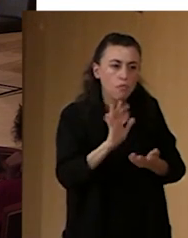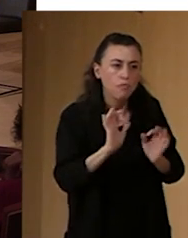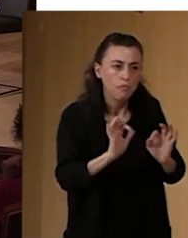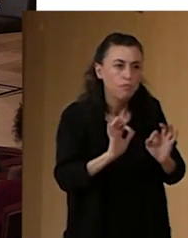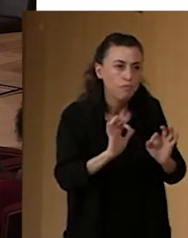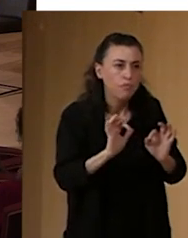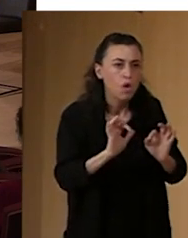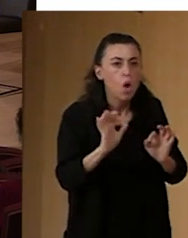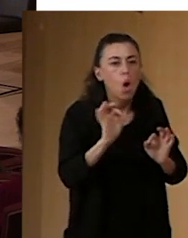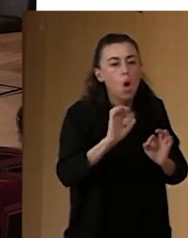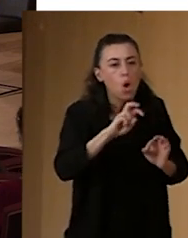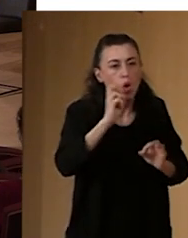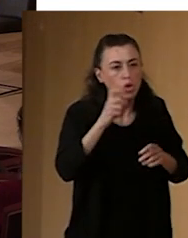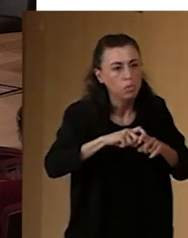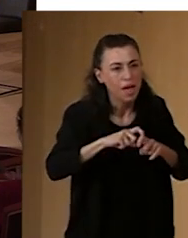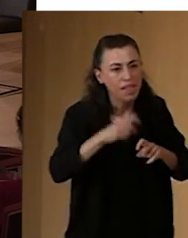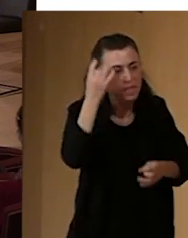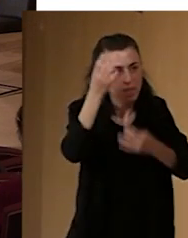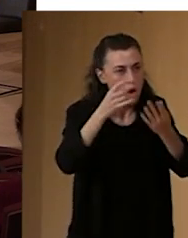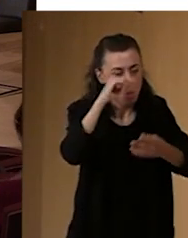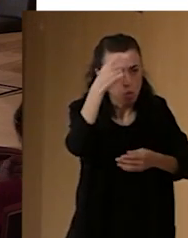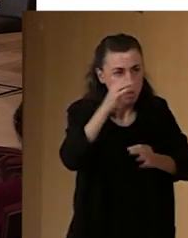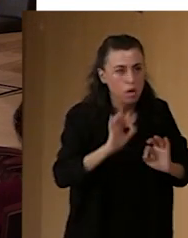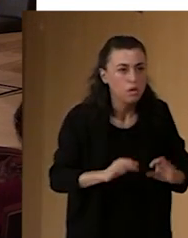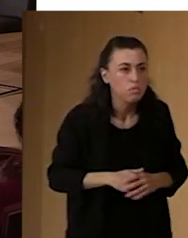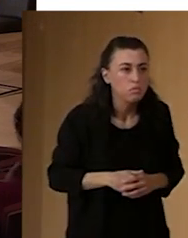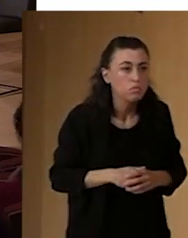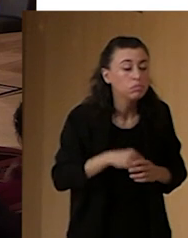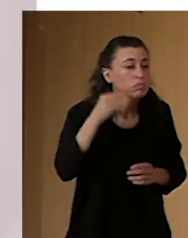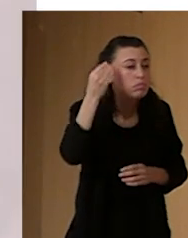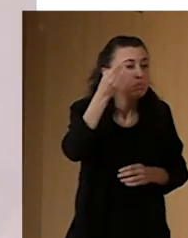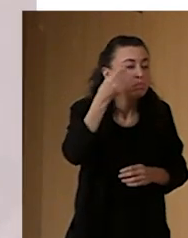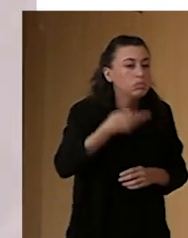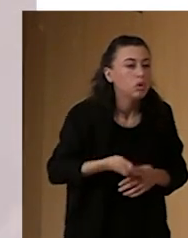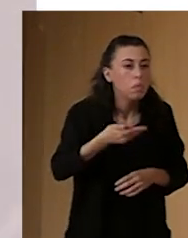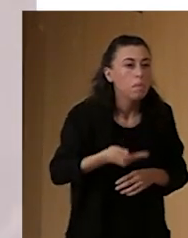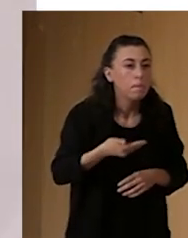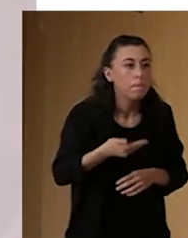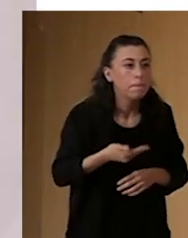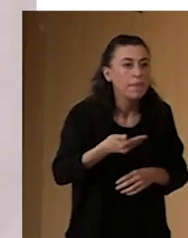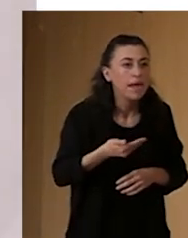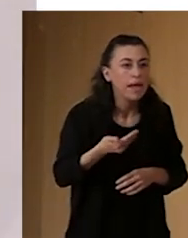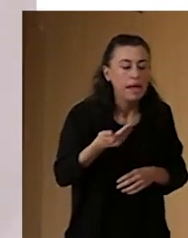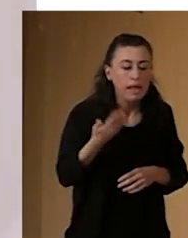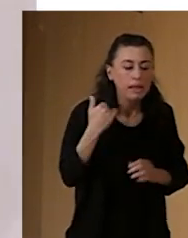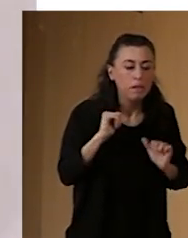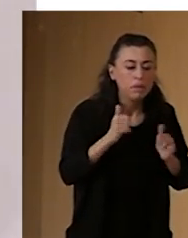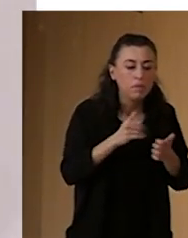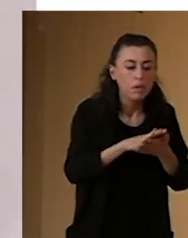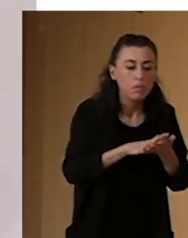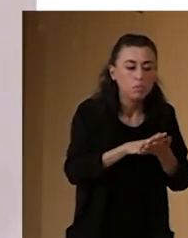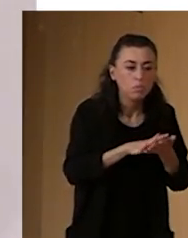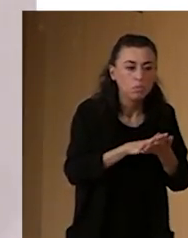cualquier tipo de actividad cultural. Pero, bueno, nos parece muy importante, obviamente, esa formación que hablábamos al principio, pero una